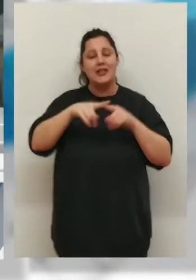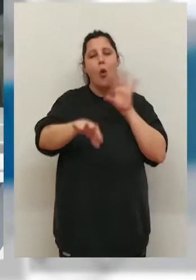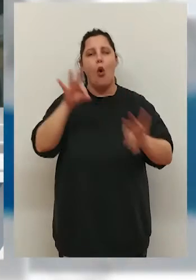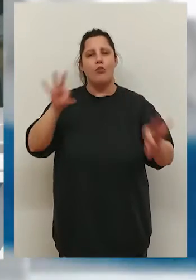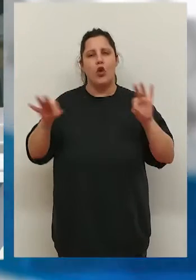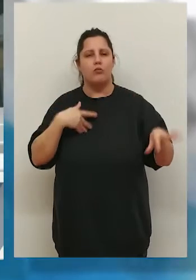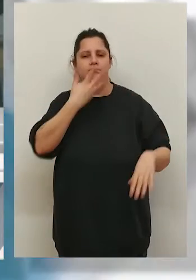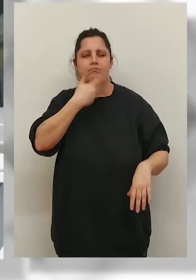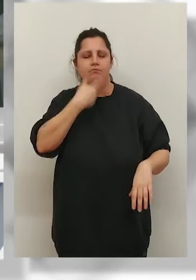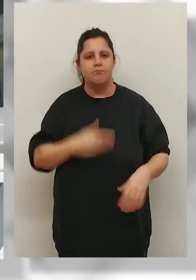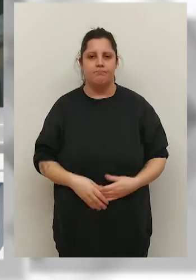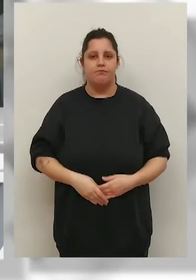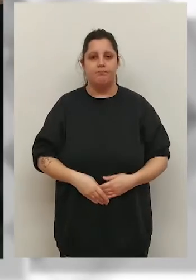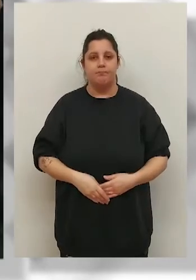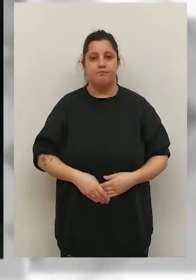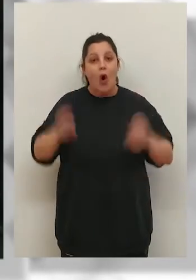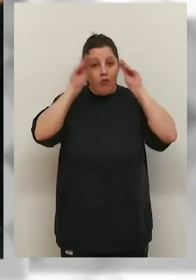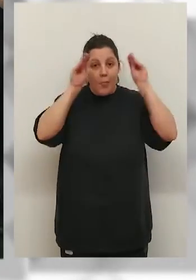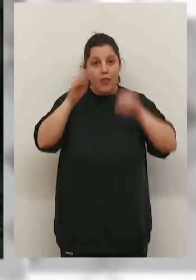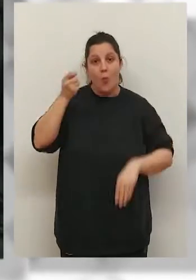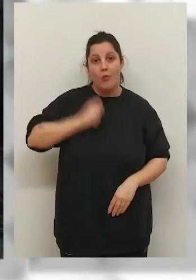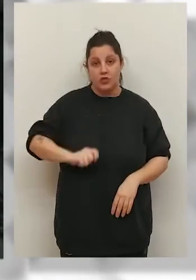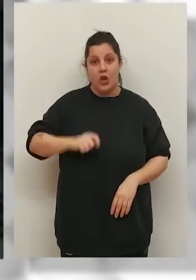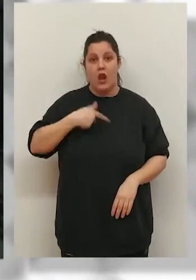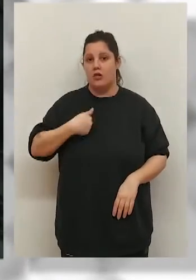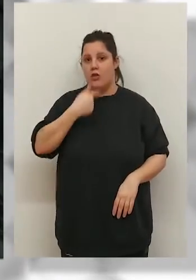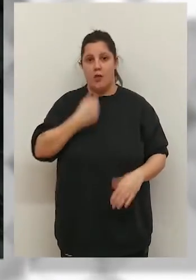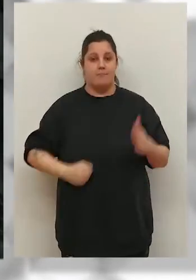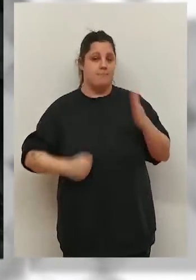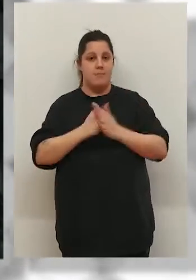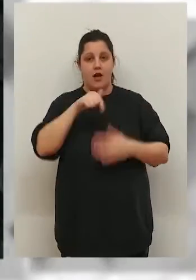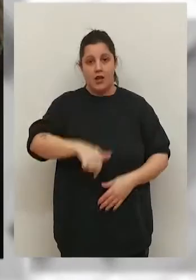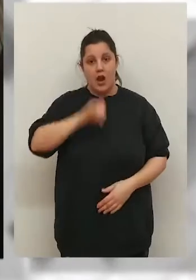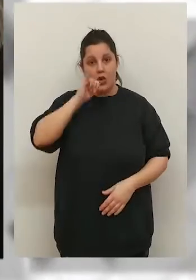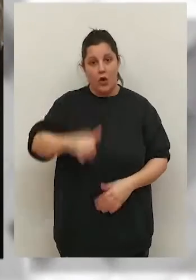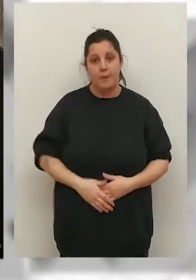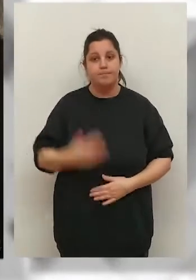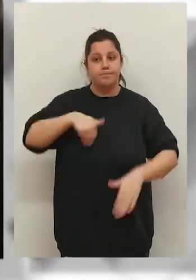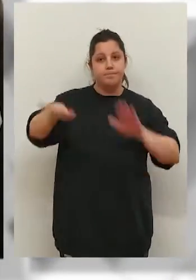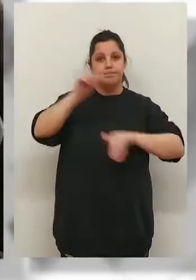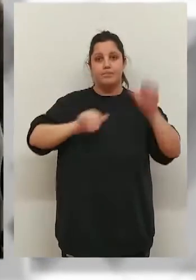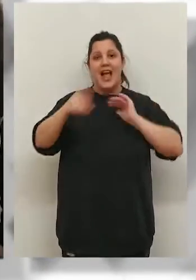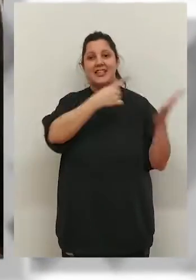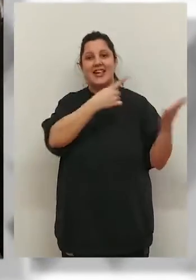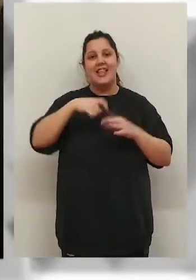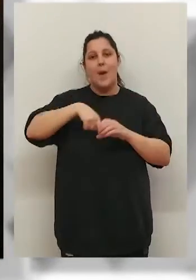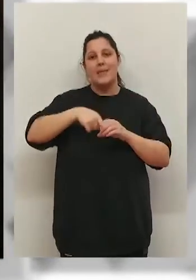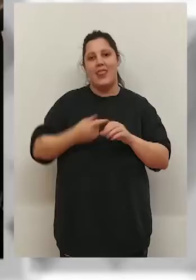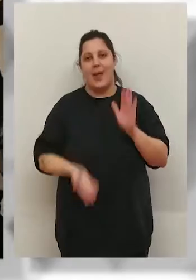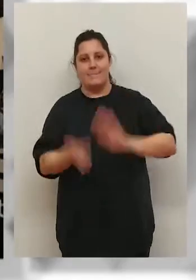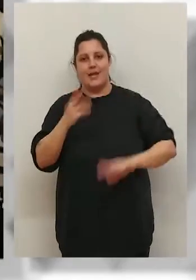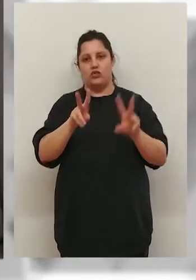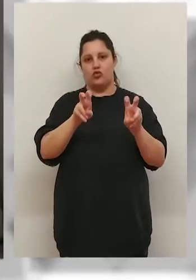conocer todas sus opciones. La formación profesional bate récords en La Rioja. Se han convocado